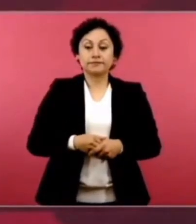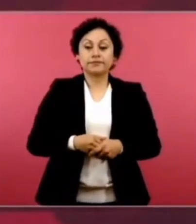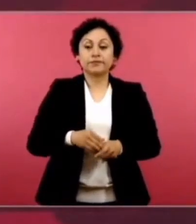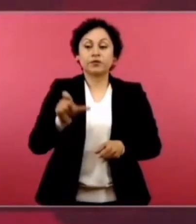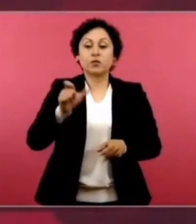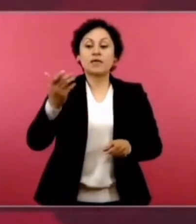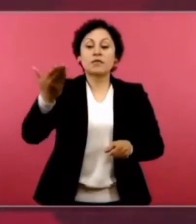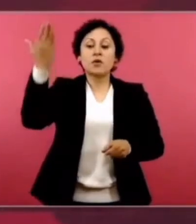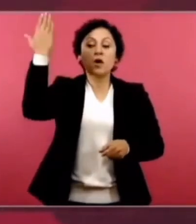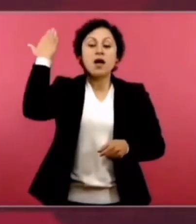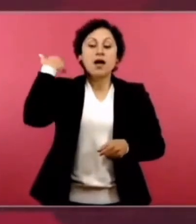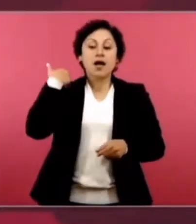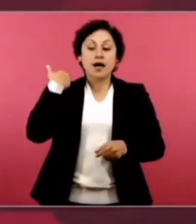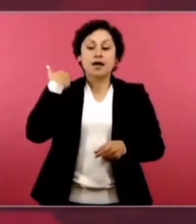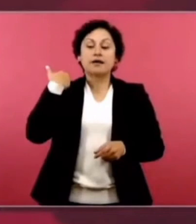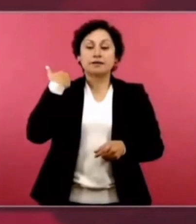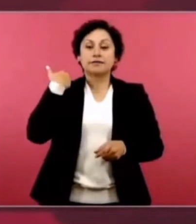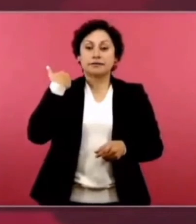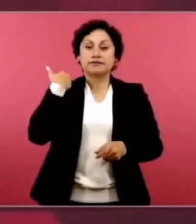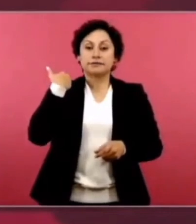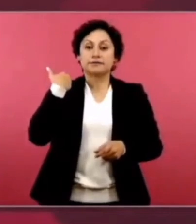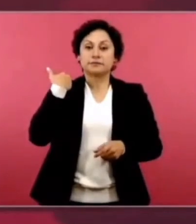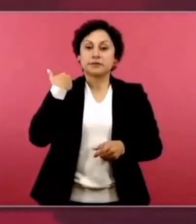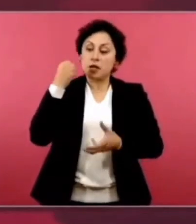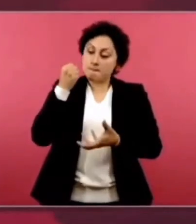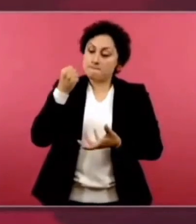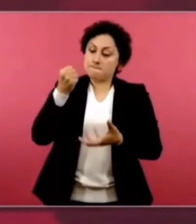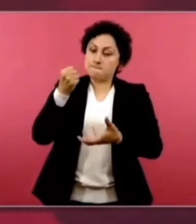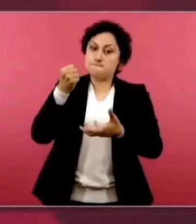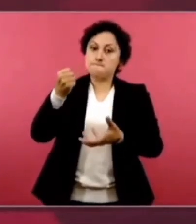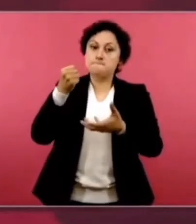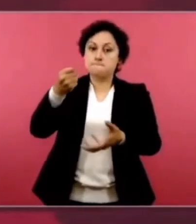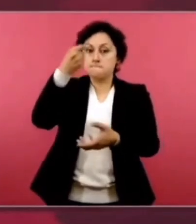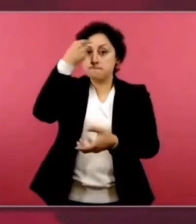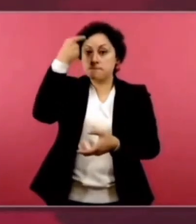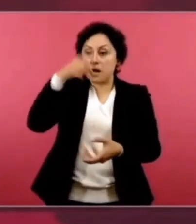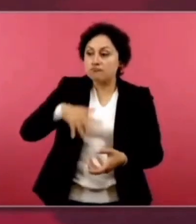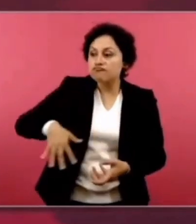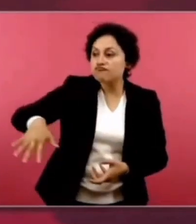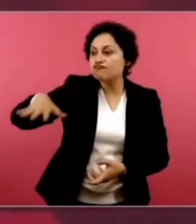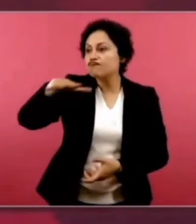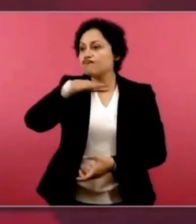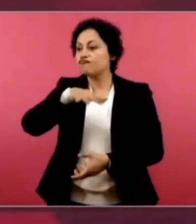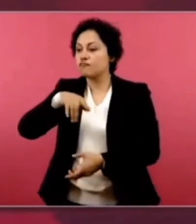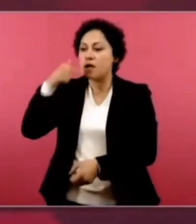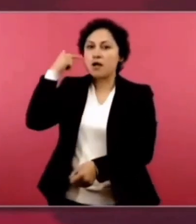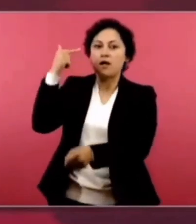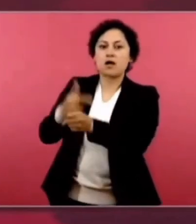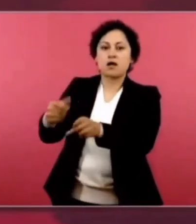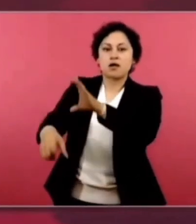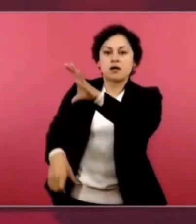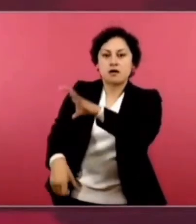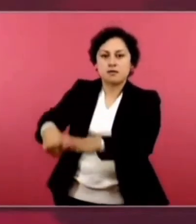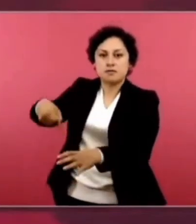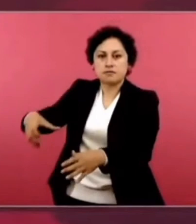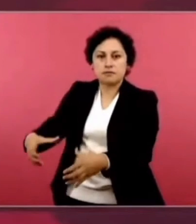el principio en exploración, que no se hacía. Y